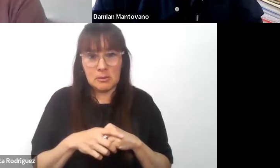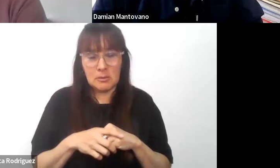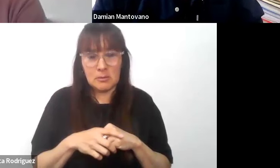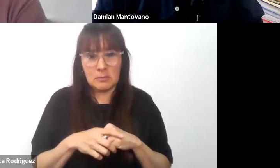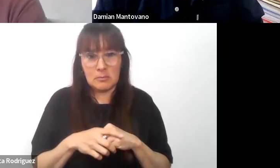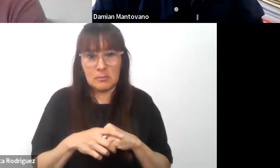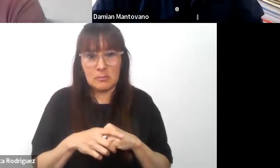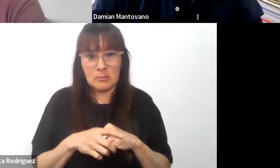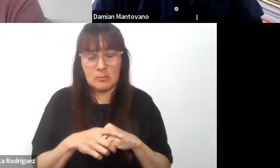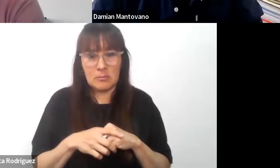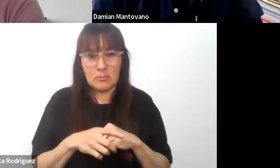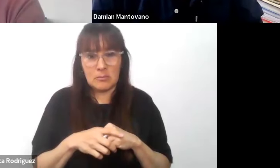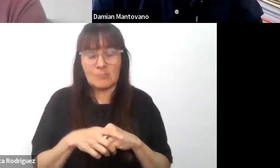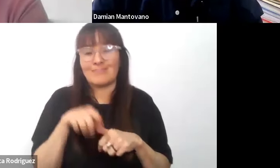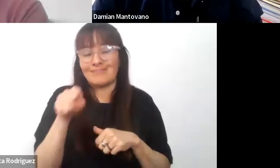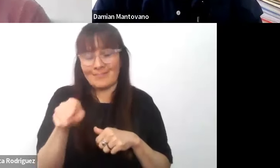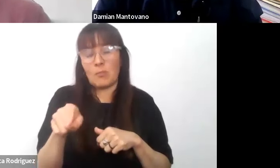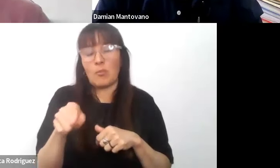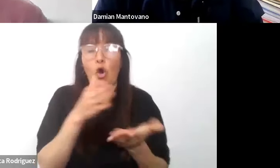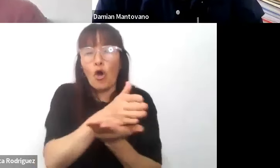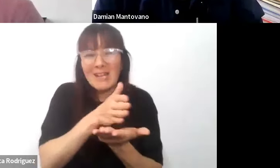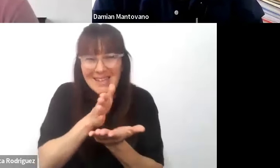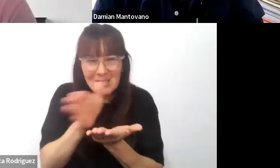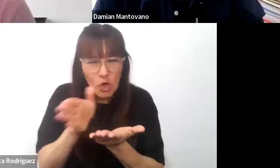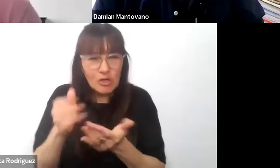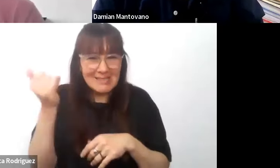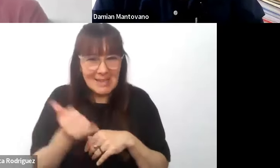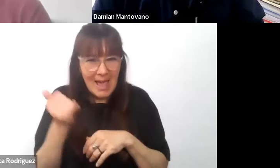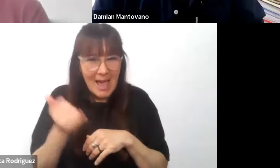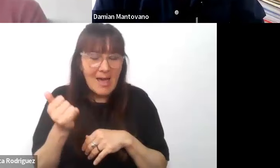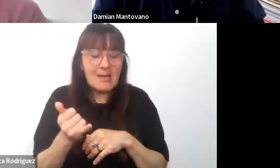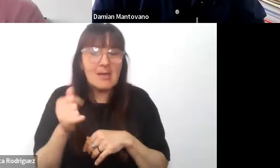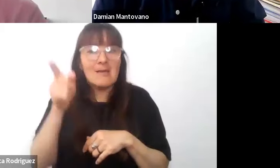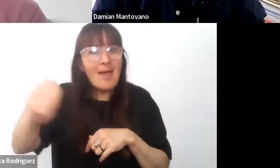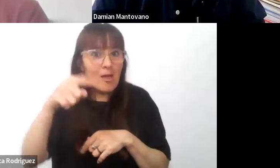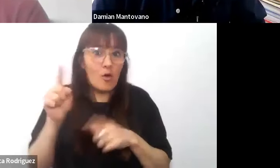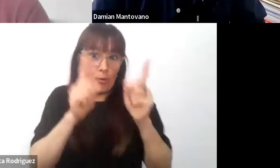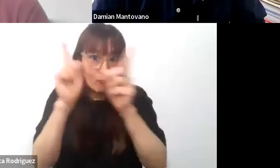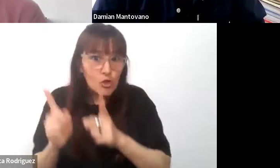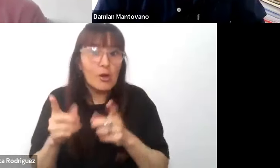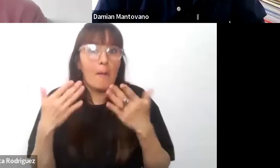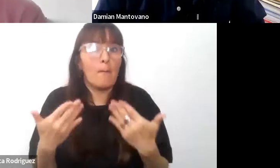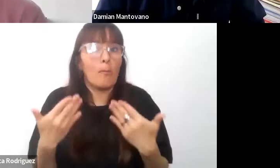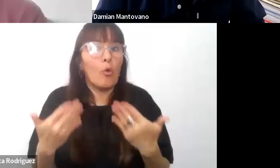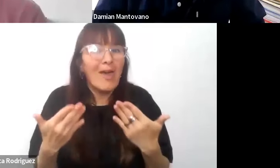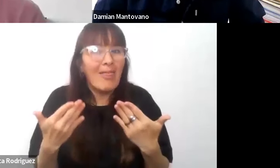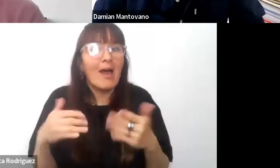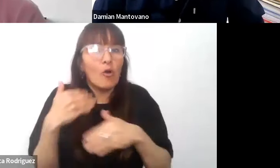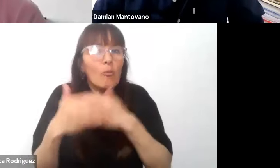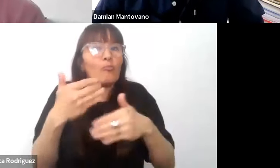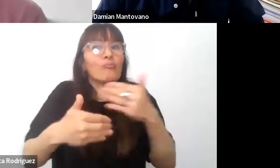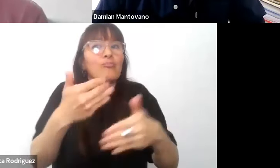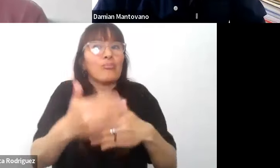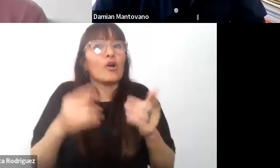división que ellos tienen de orientaciones puedan enriquecerse desde la especificidad teniendo en cuenta que los marcos